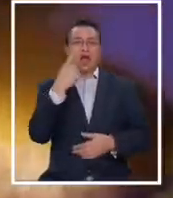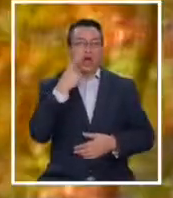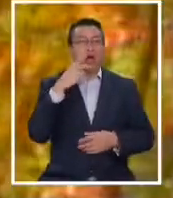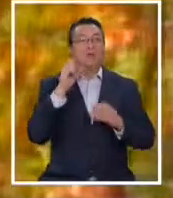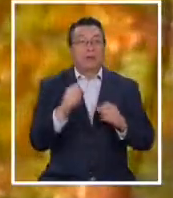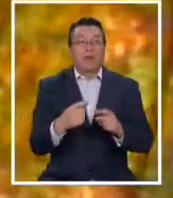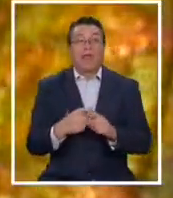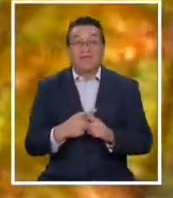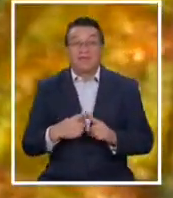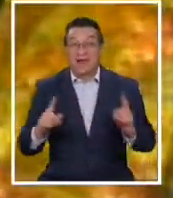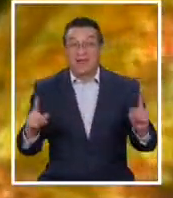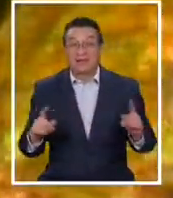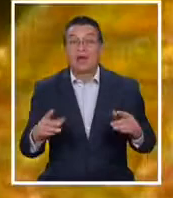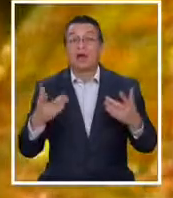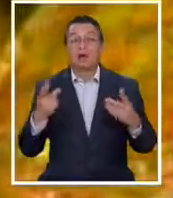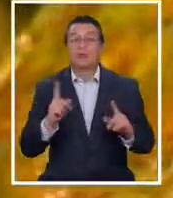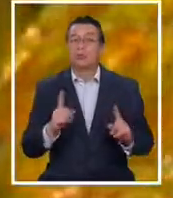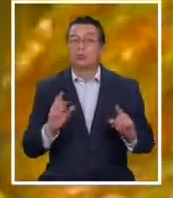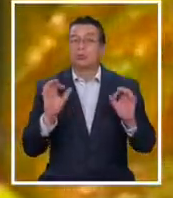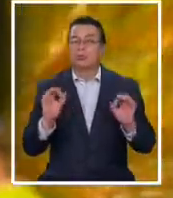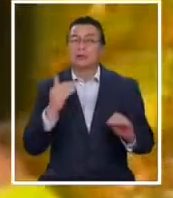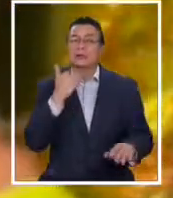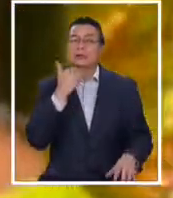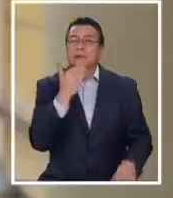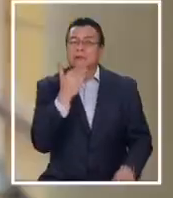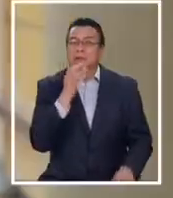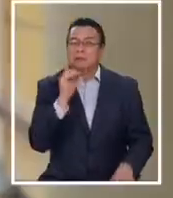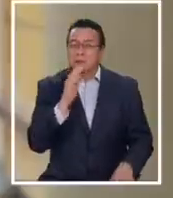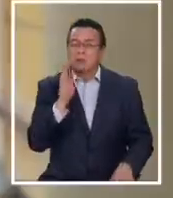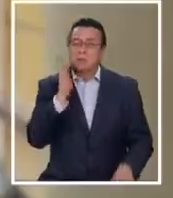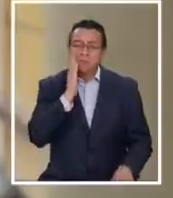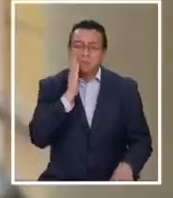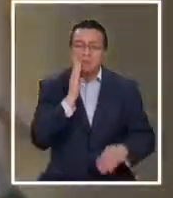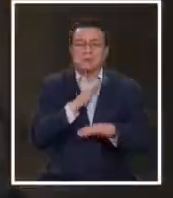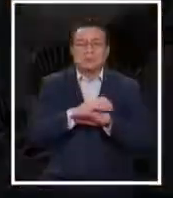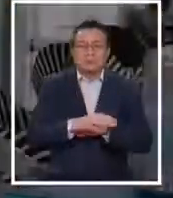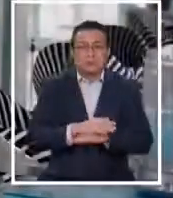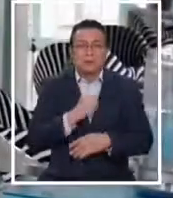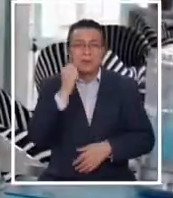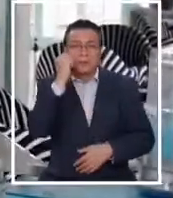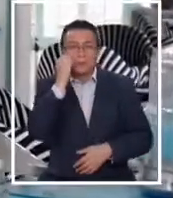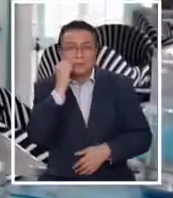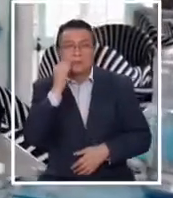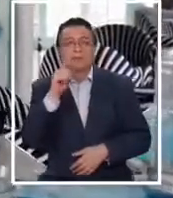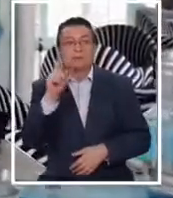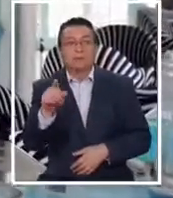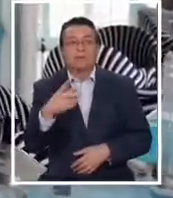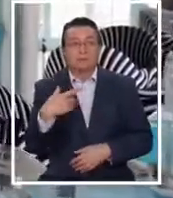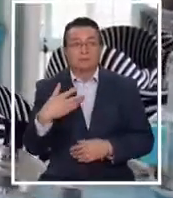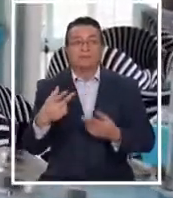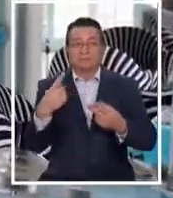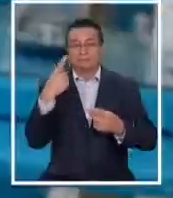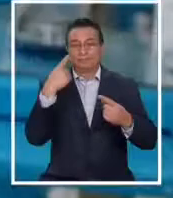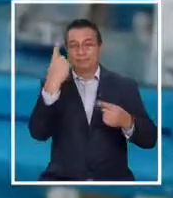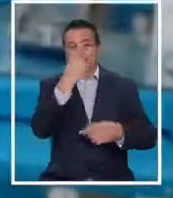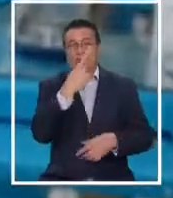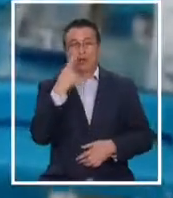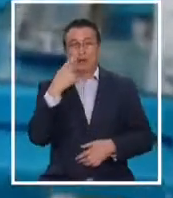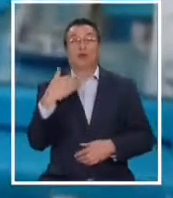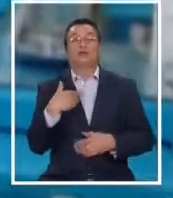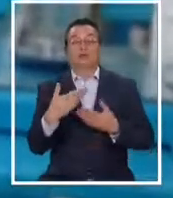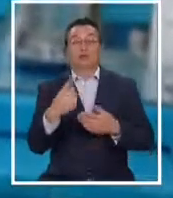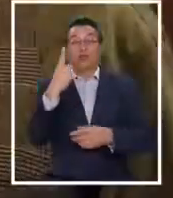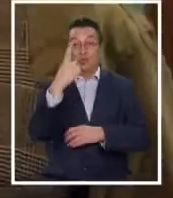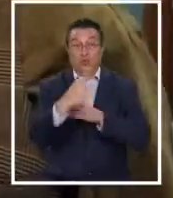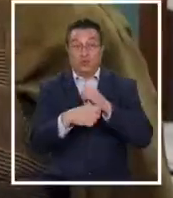distinto. Entonces no, era sencillo, simple, cariñoso, amoroso. Y el estilista de la farándula nos recibía hace